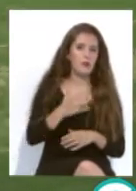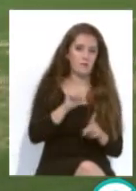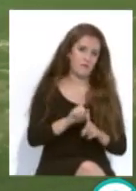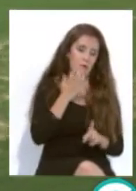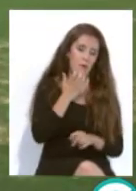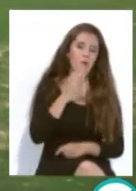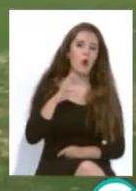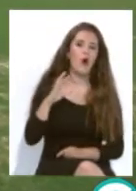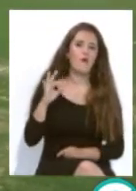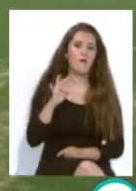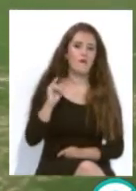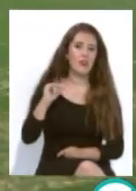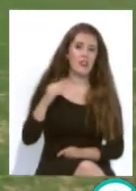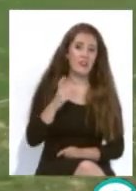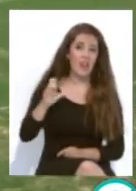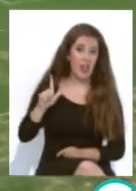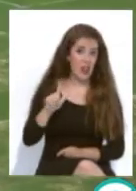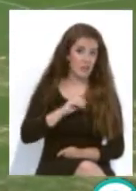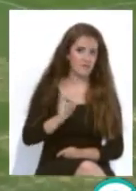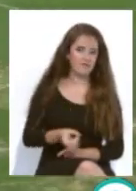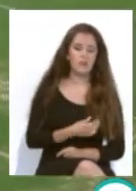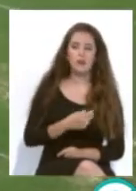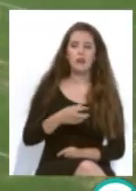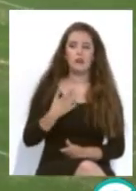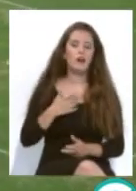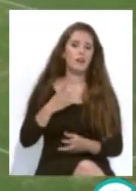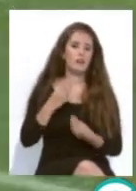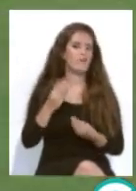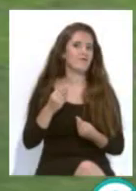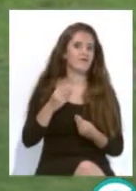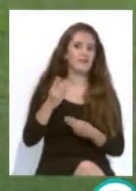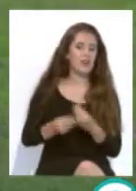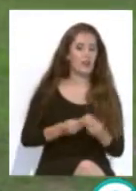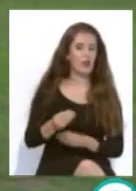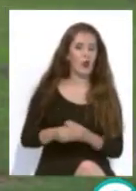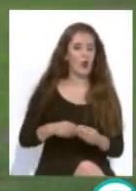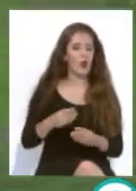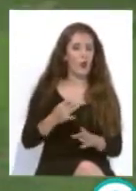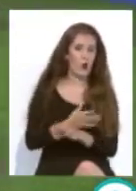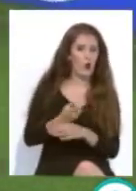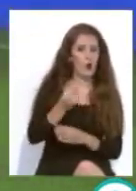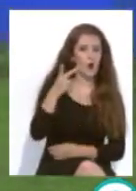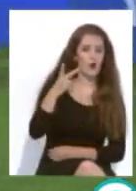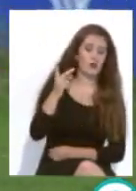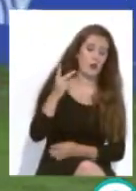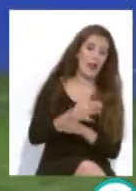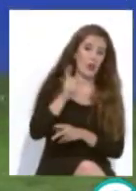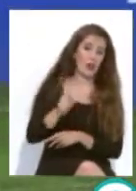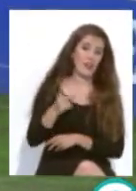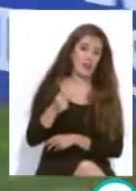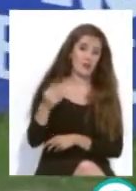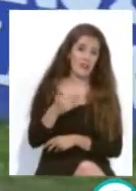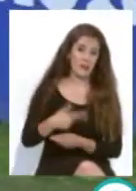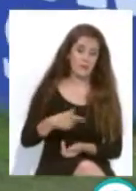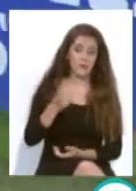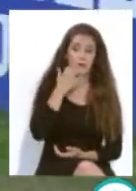y justamente se nutrió de jugadores de segunda B con proyección. decir que Cádiz ya ha estado también en el Valladolid,